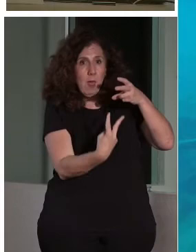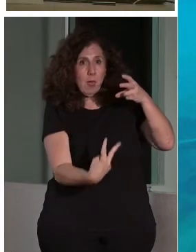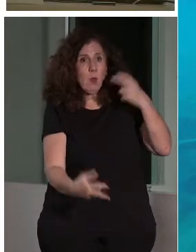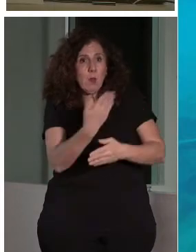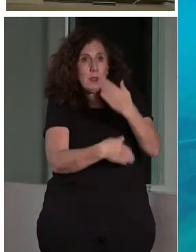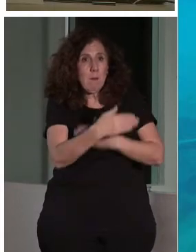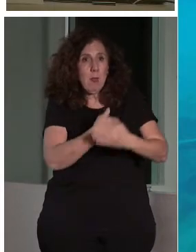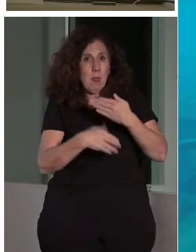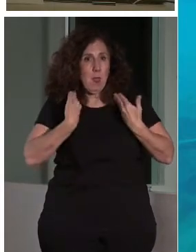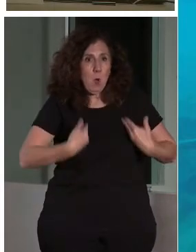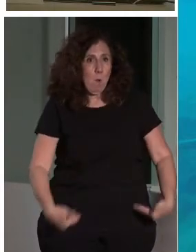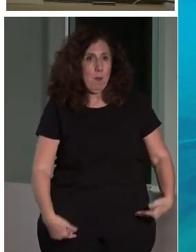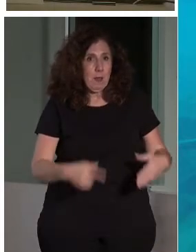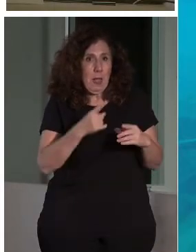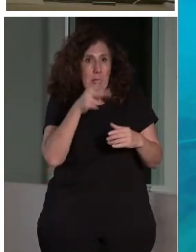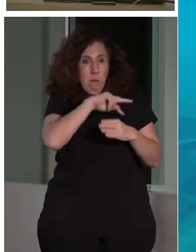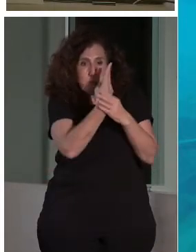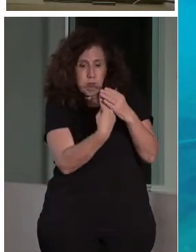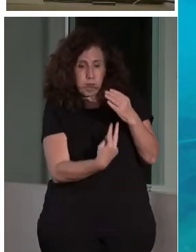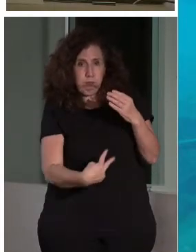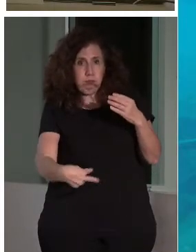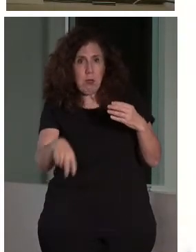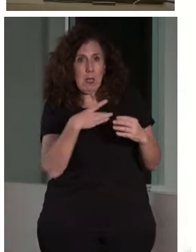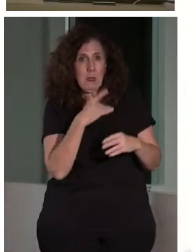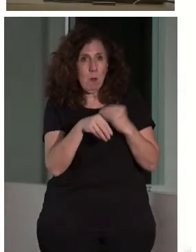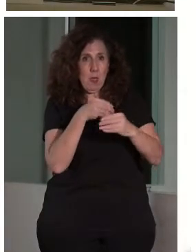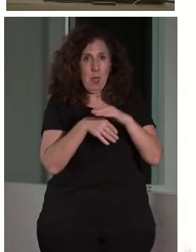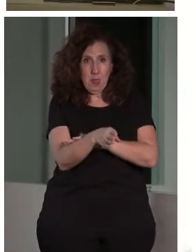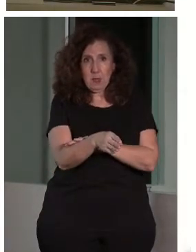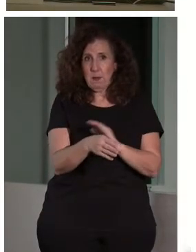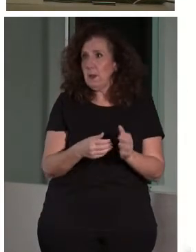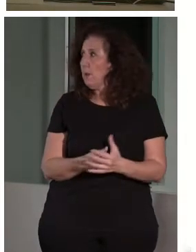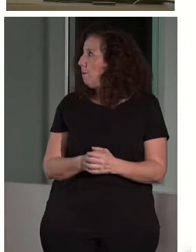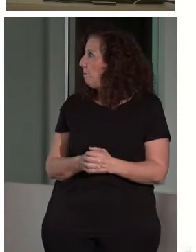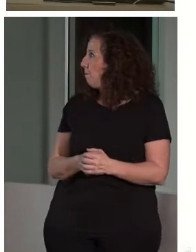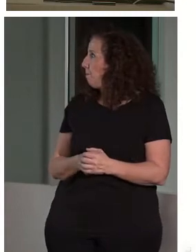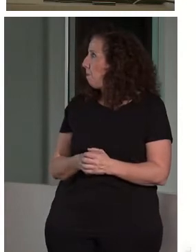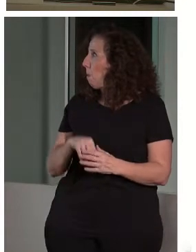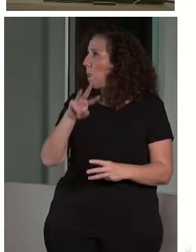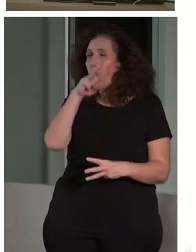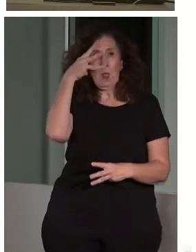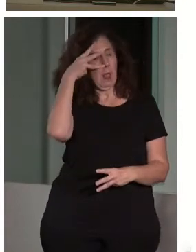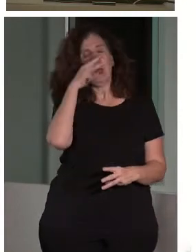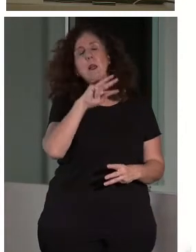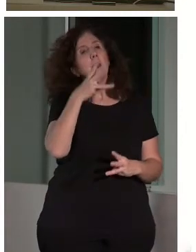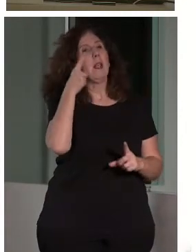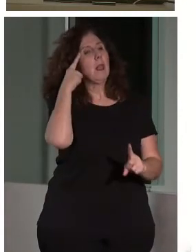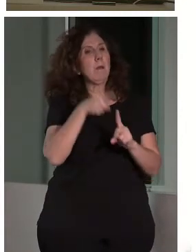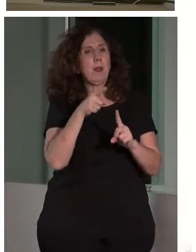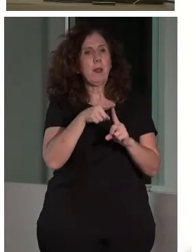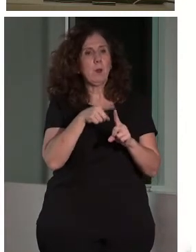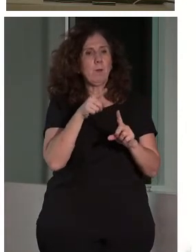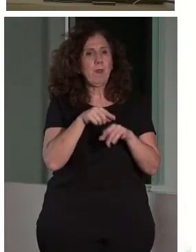que le tiene miedo bucear. O sea, que tenemos que ampliar un poco la perspectiva. El tercer reto es el liderazgo.